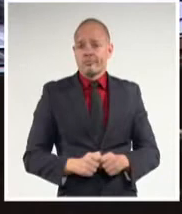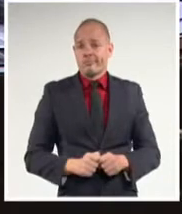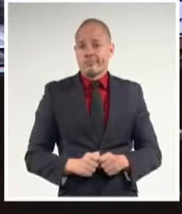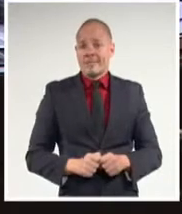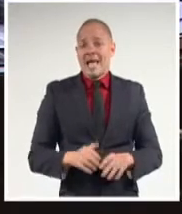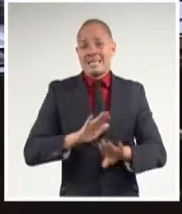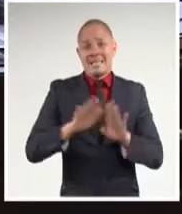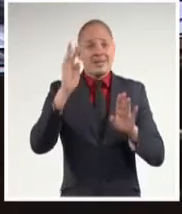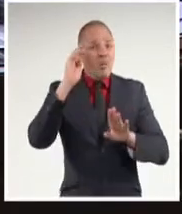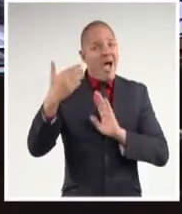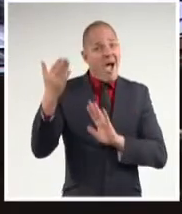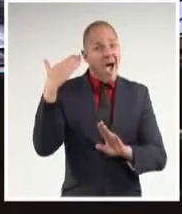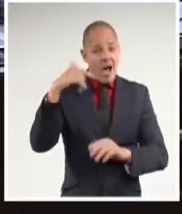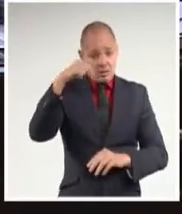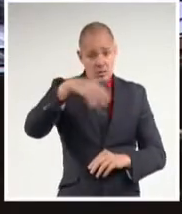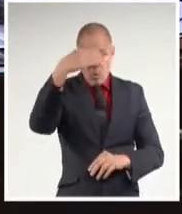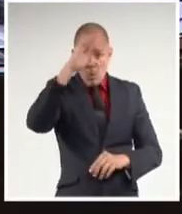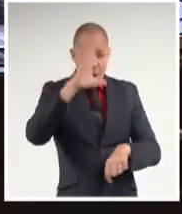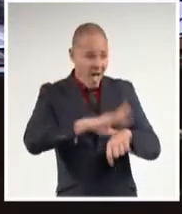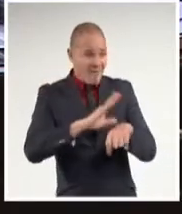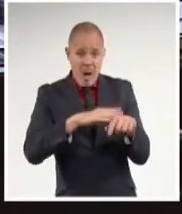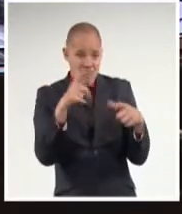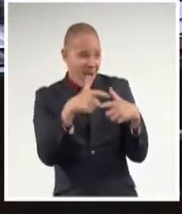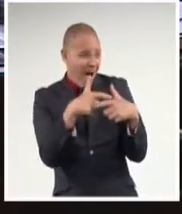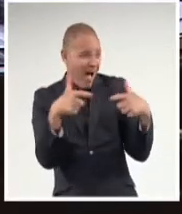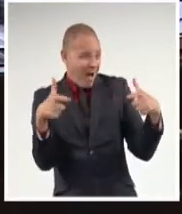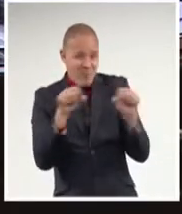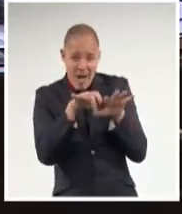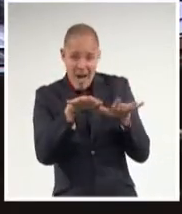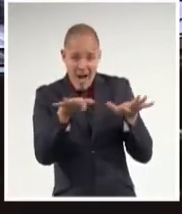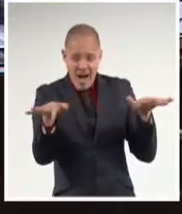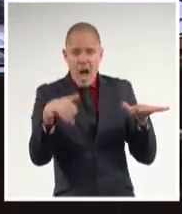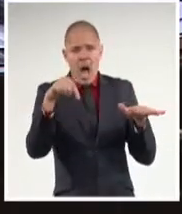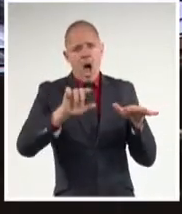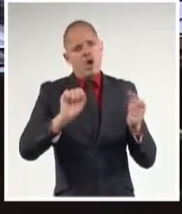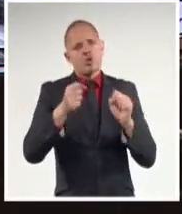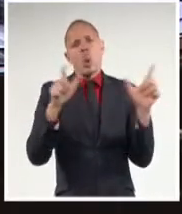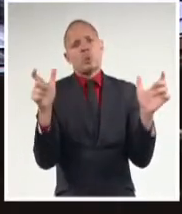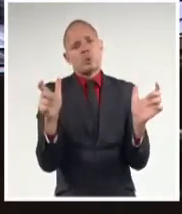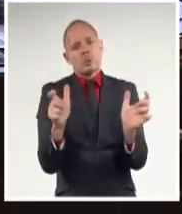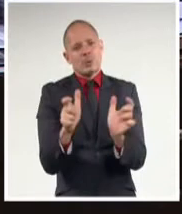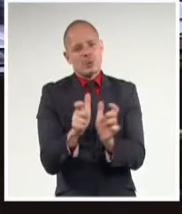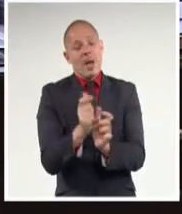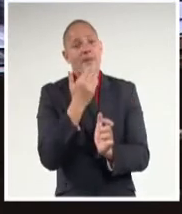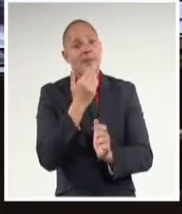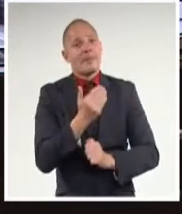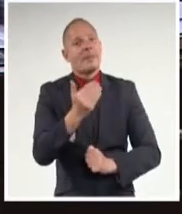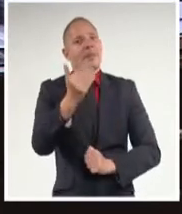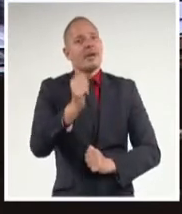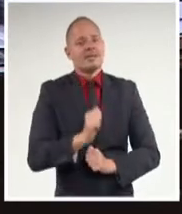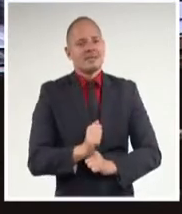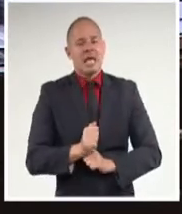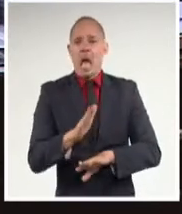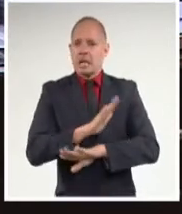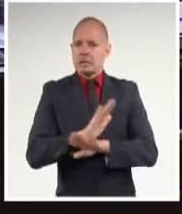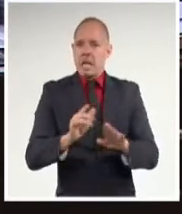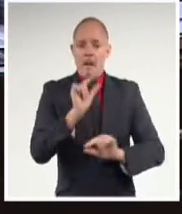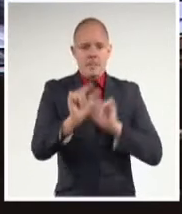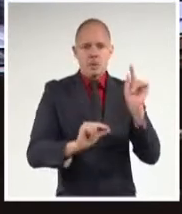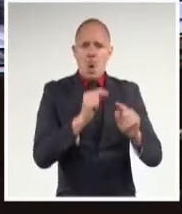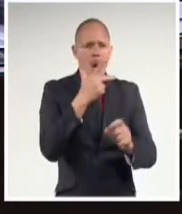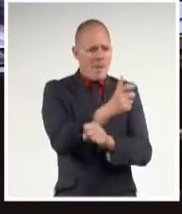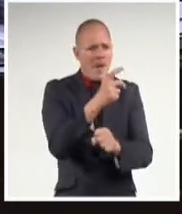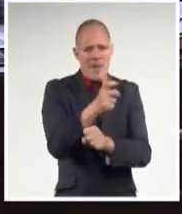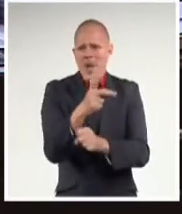Hoy tenemos uno de los mejores indicadores en cuanto a letalidad. Tenemos de los mejores indicadores en población vacunada, al menos con una dosis, en